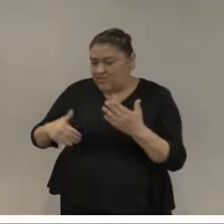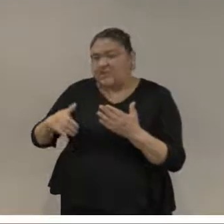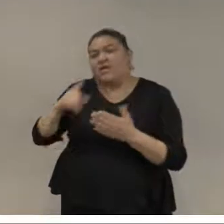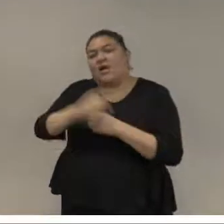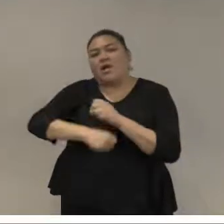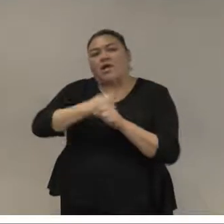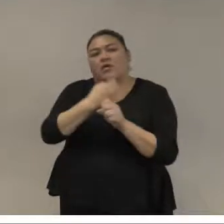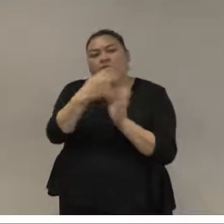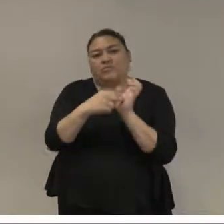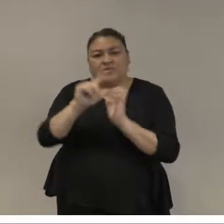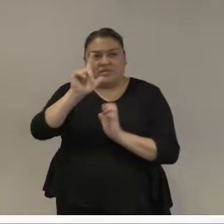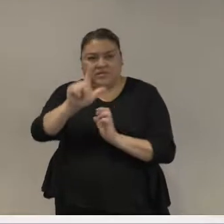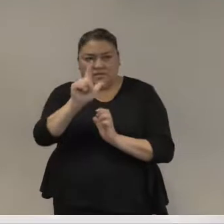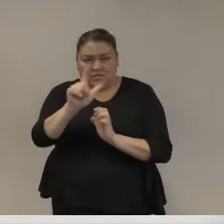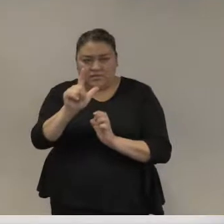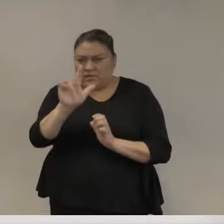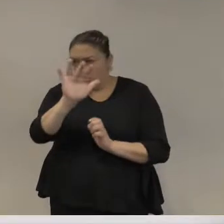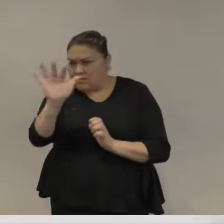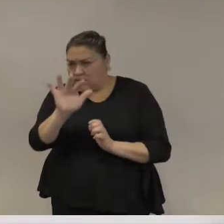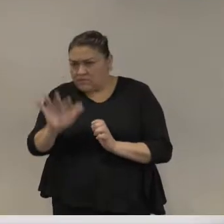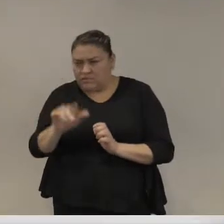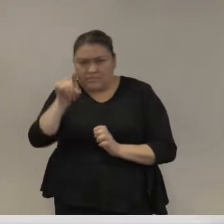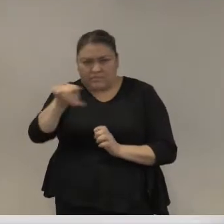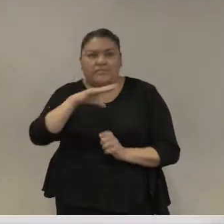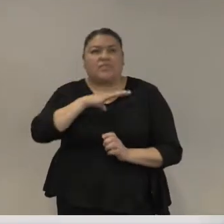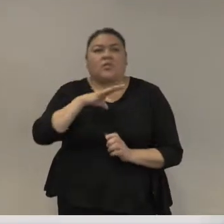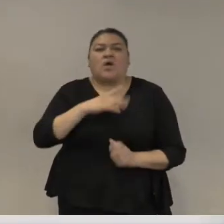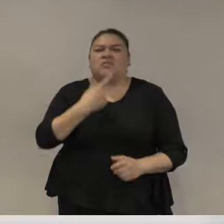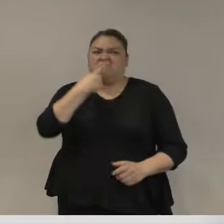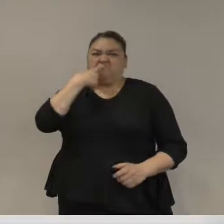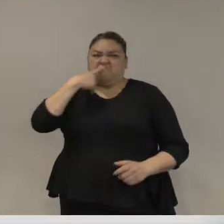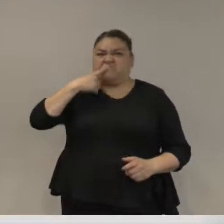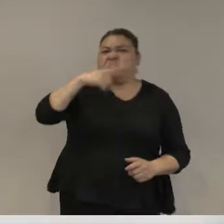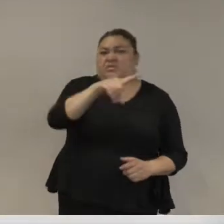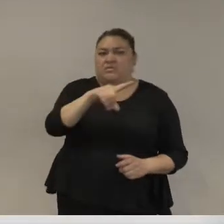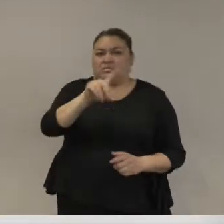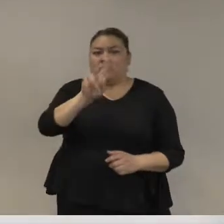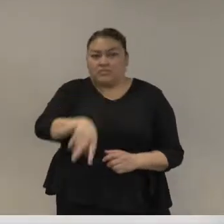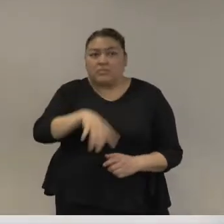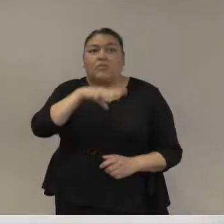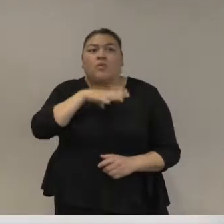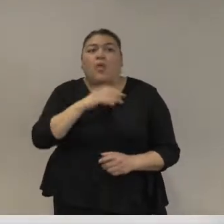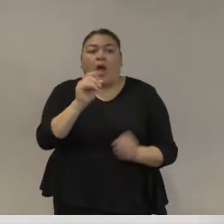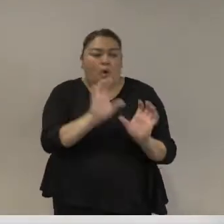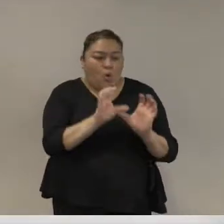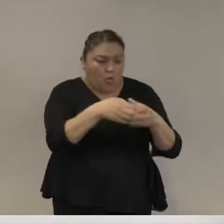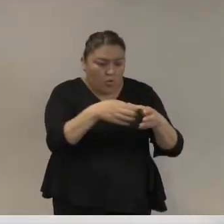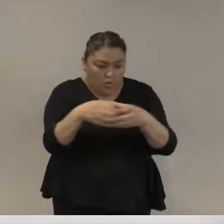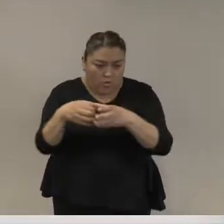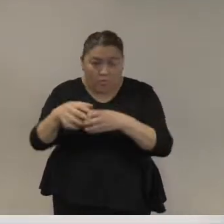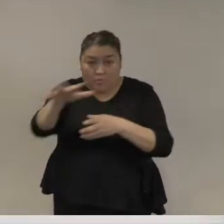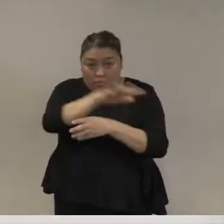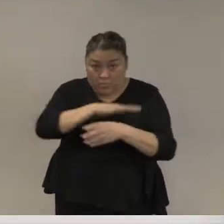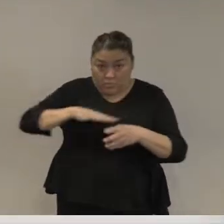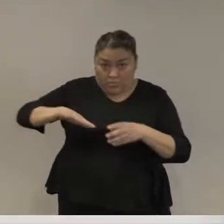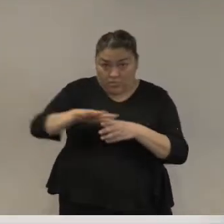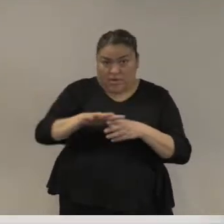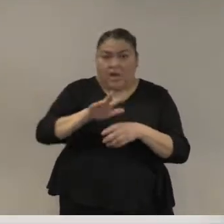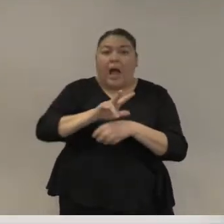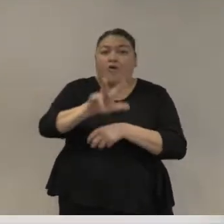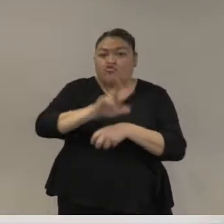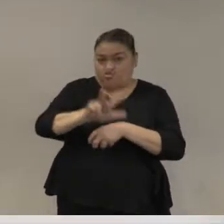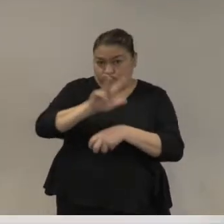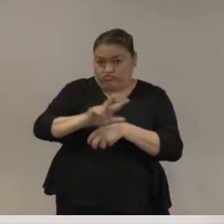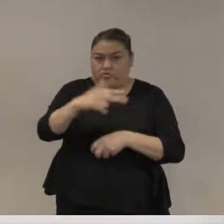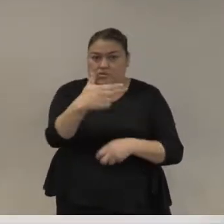2017 que hace una acusión pública muy grave en contra de algunas unidades militares hondureñas desplegadas por